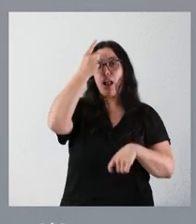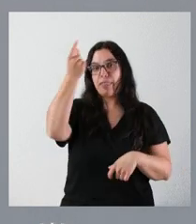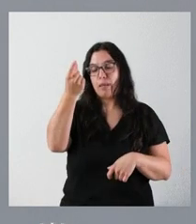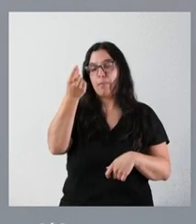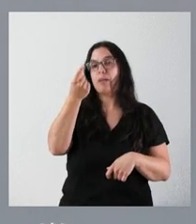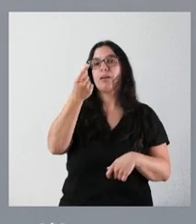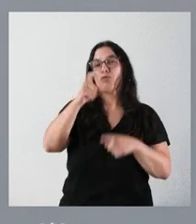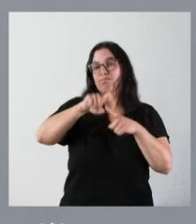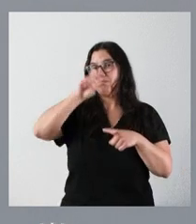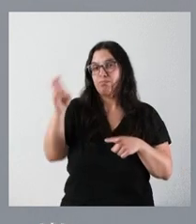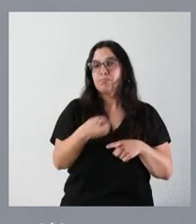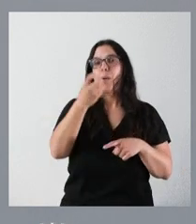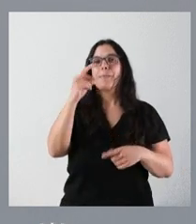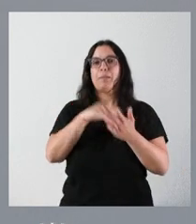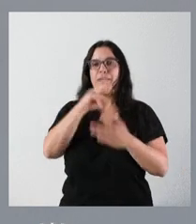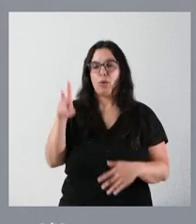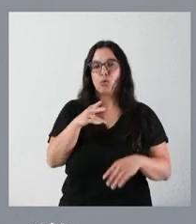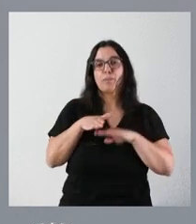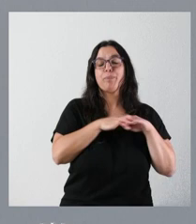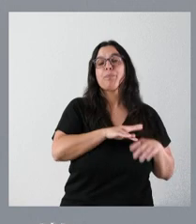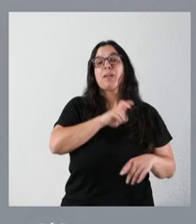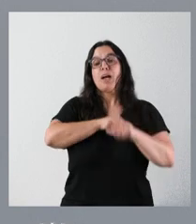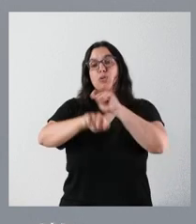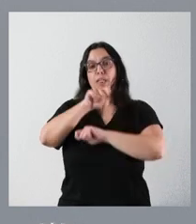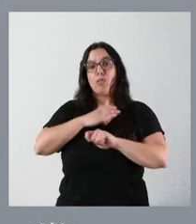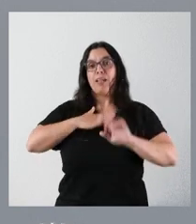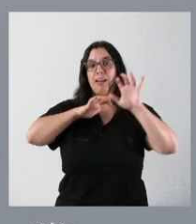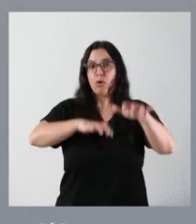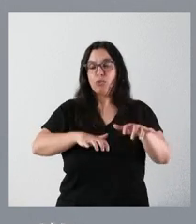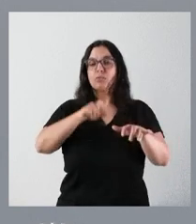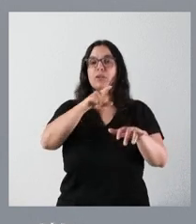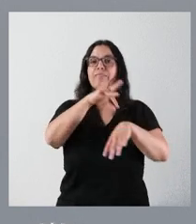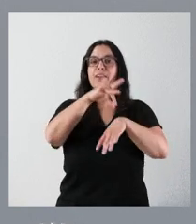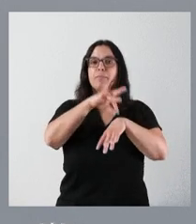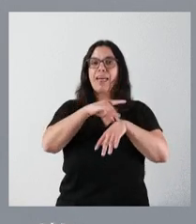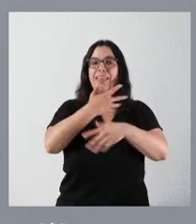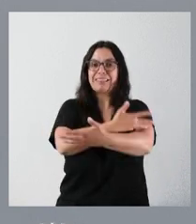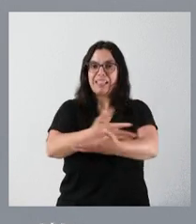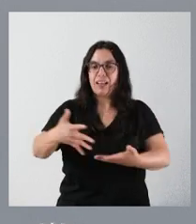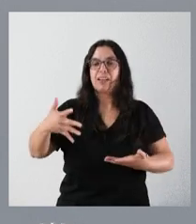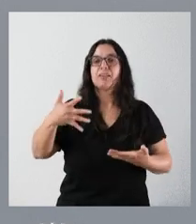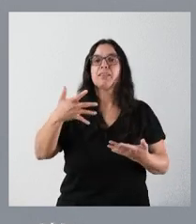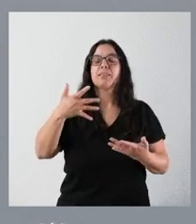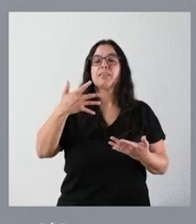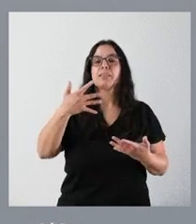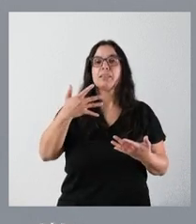Mencia, estamos hablando de 20.000 euros. Para la Asociación Leonesa con Enfermedades de Sangre y para